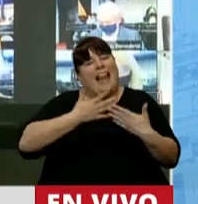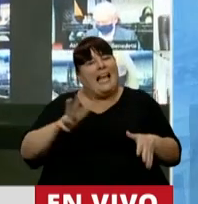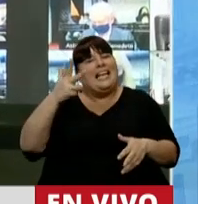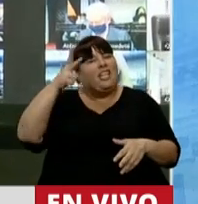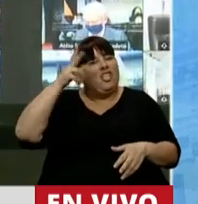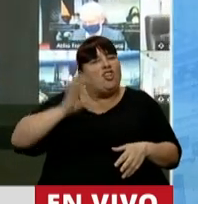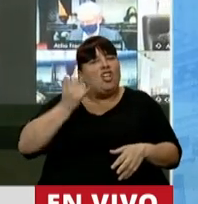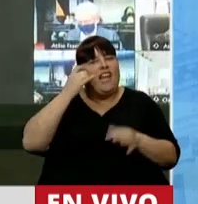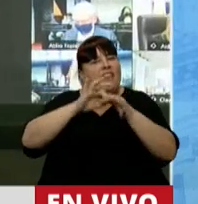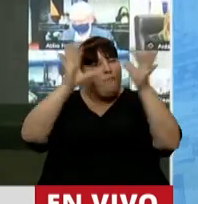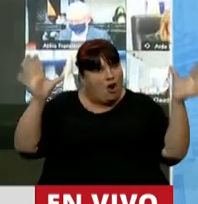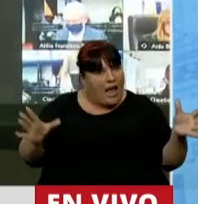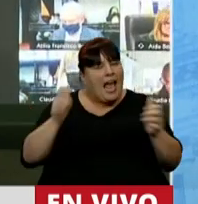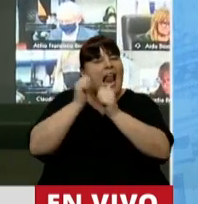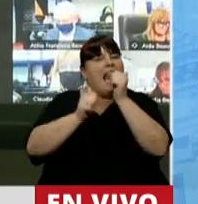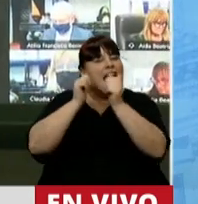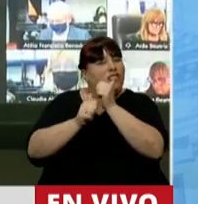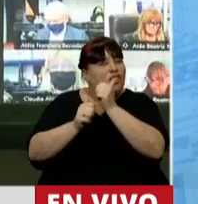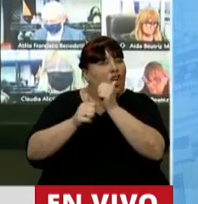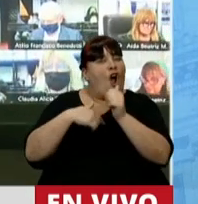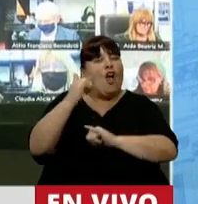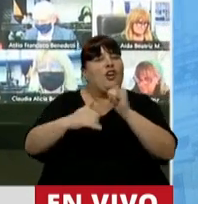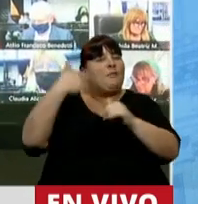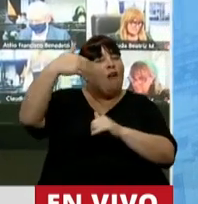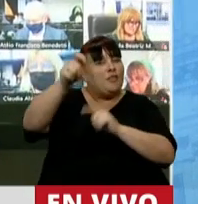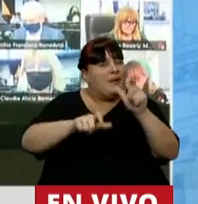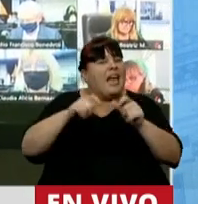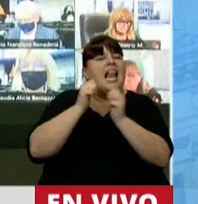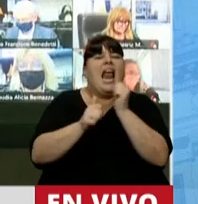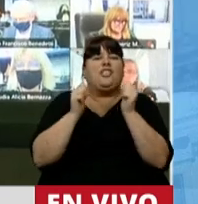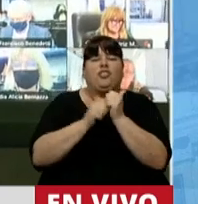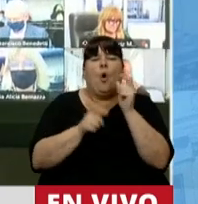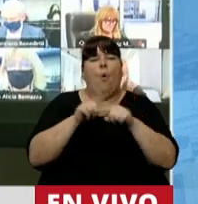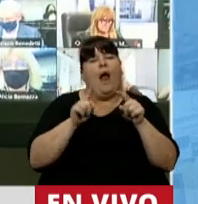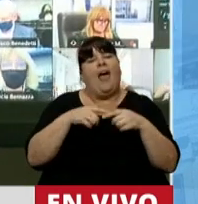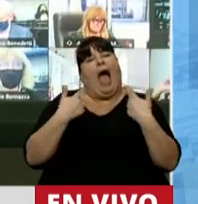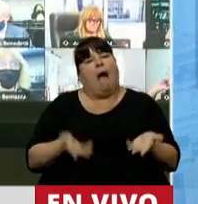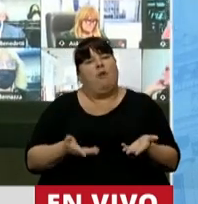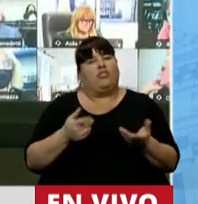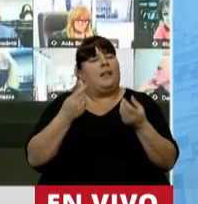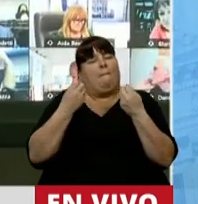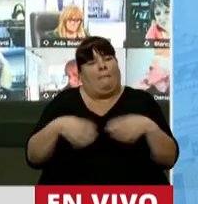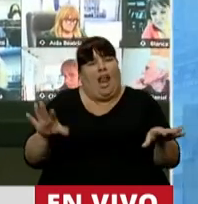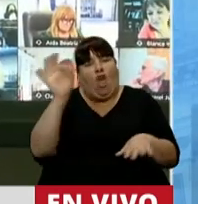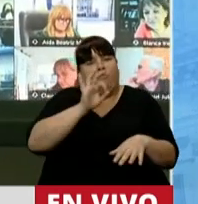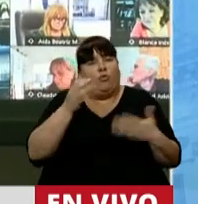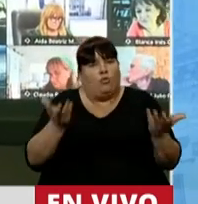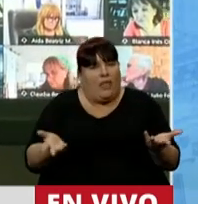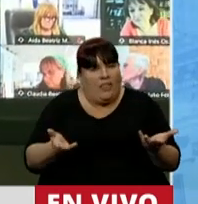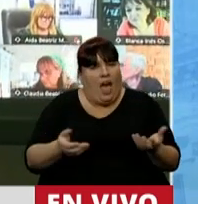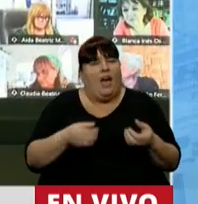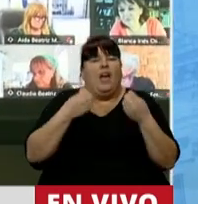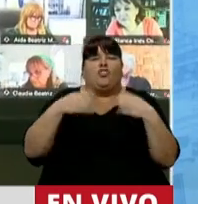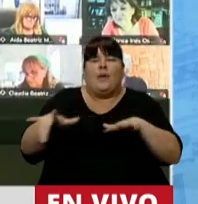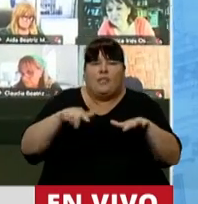38 años de democracia la historia que le contemos a los ciudadanos sea la historia de las oportunidades perdidas. Sobra